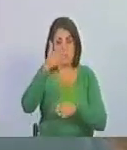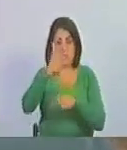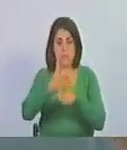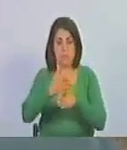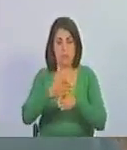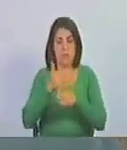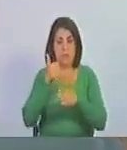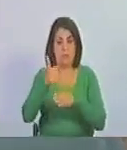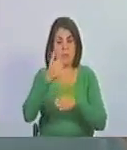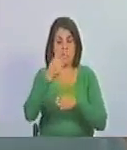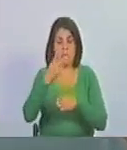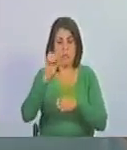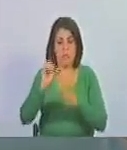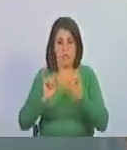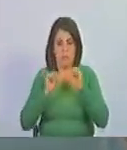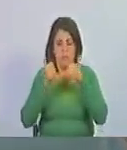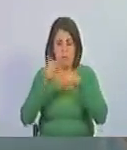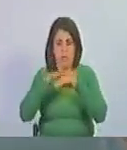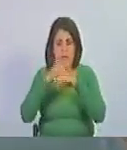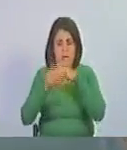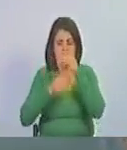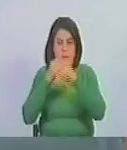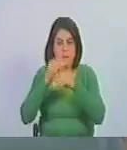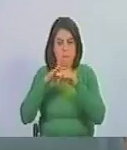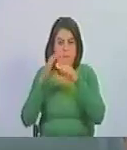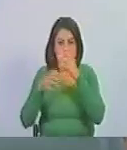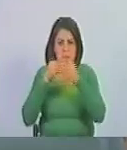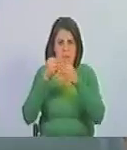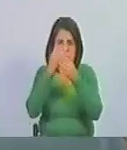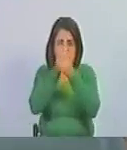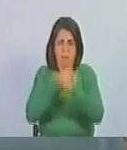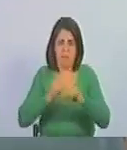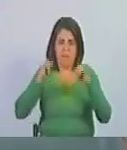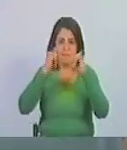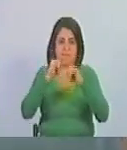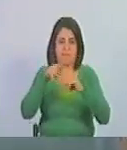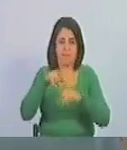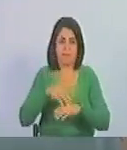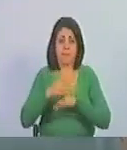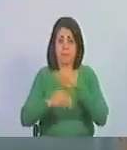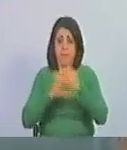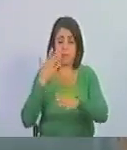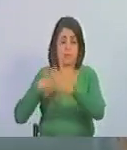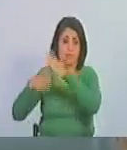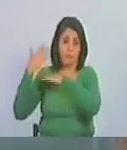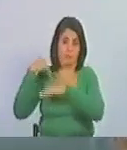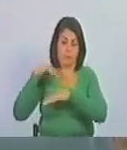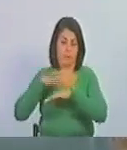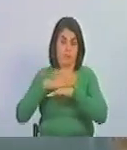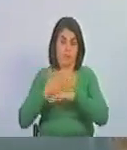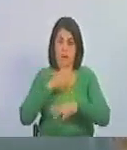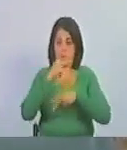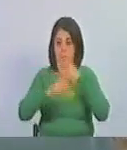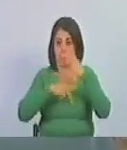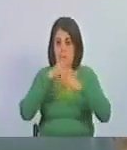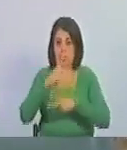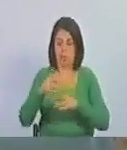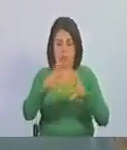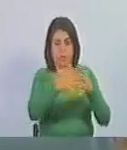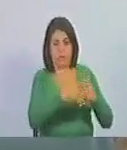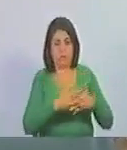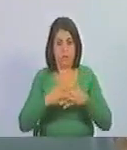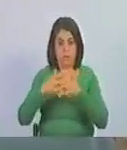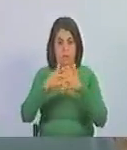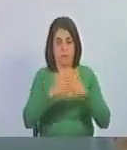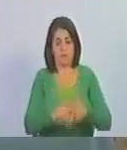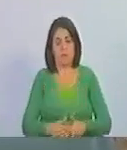que dio inicio a la gesta independentista de aquella oprobiosa política norteamericana